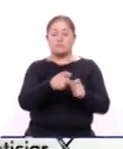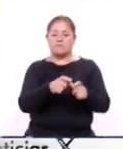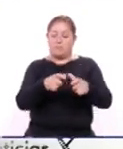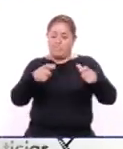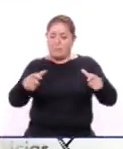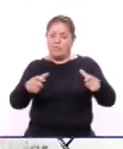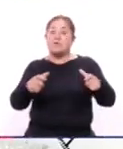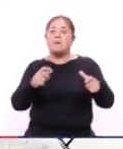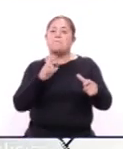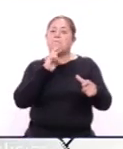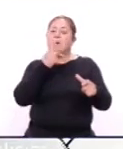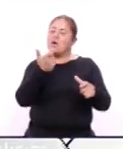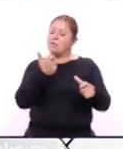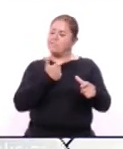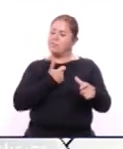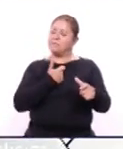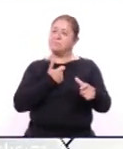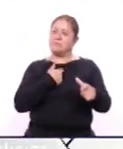económica.